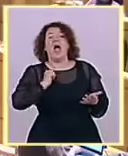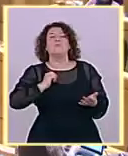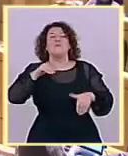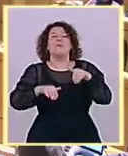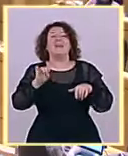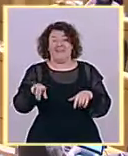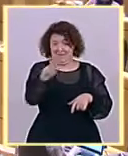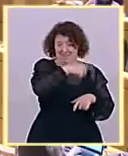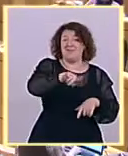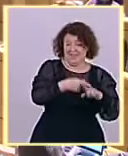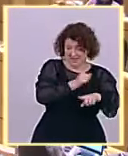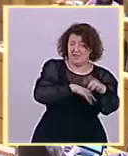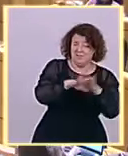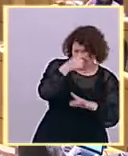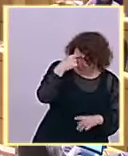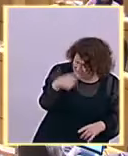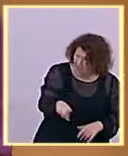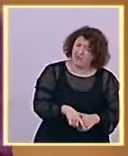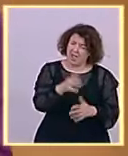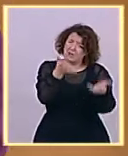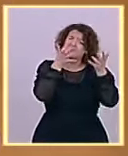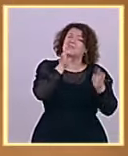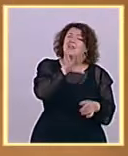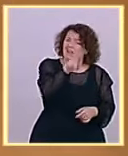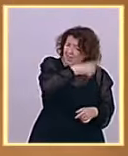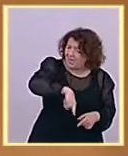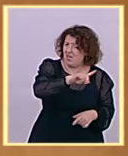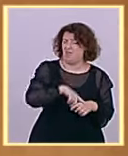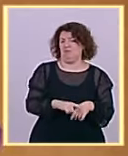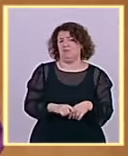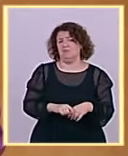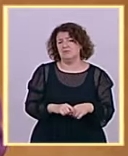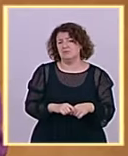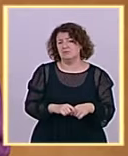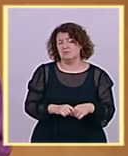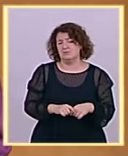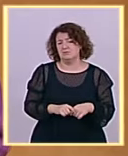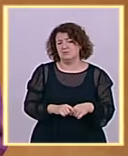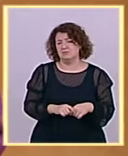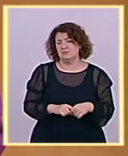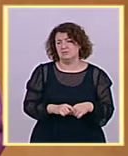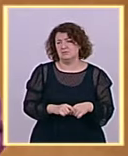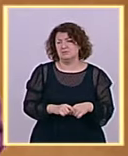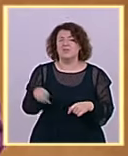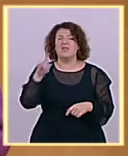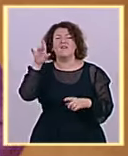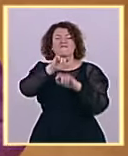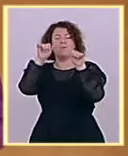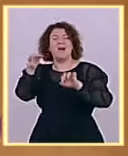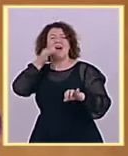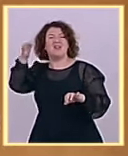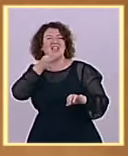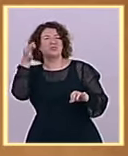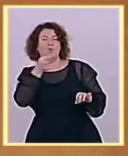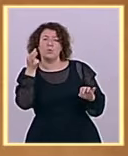la que se aprovecha de eso, de ese discurso, de ese discurso del cuanto peor mejor, porque son ellos los que